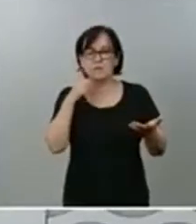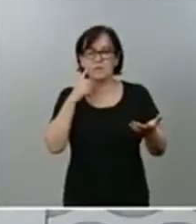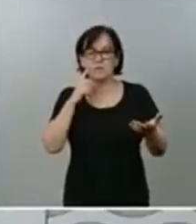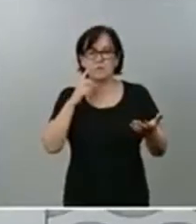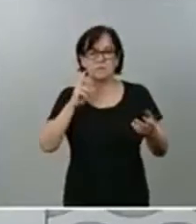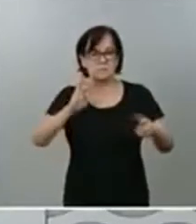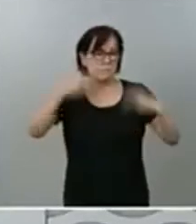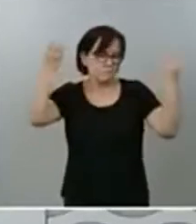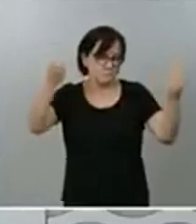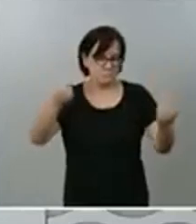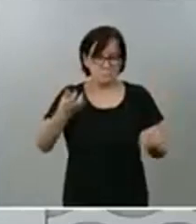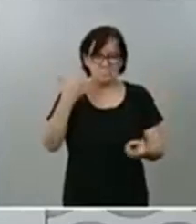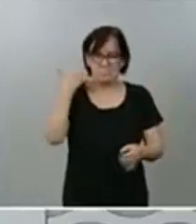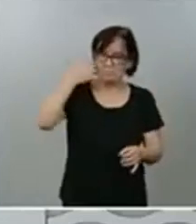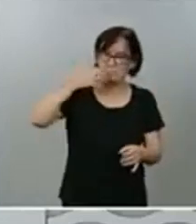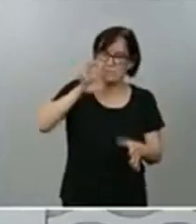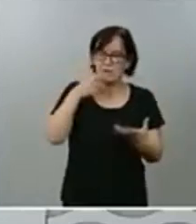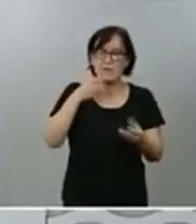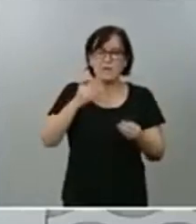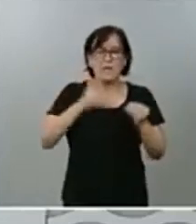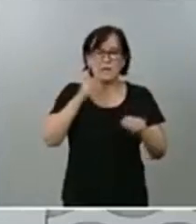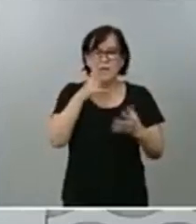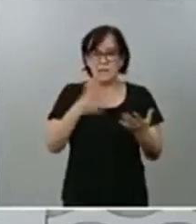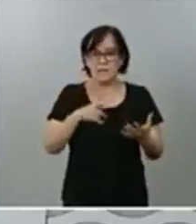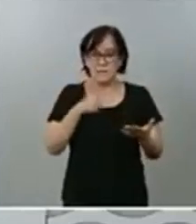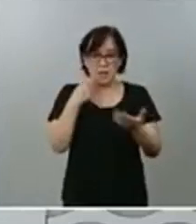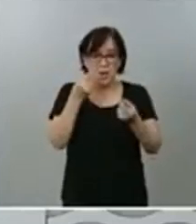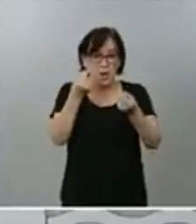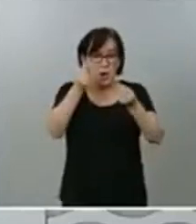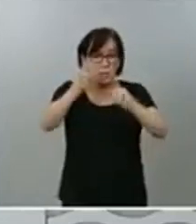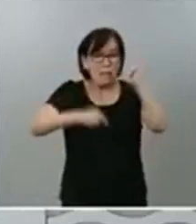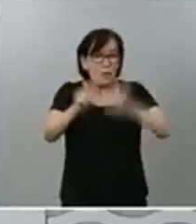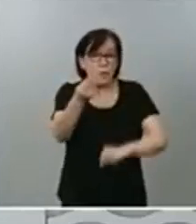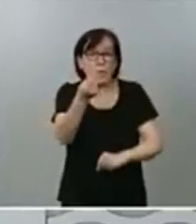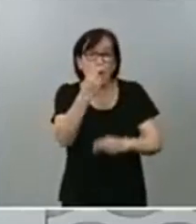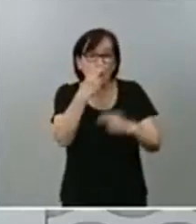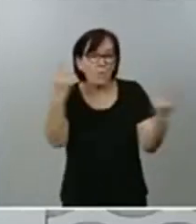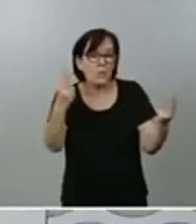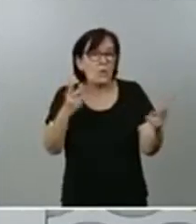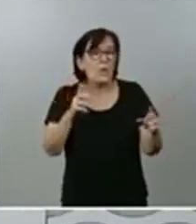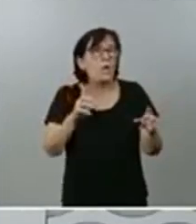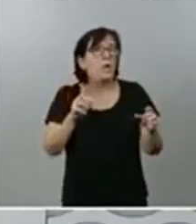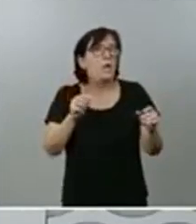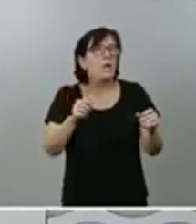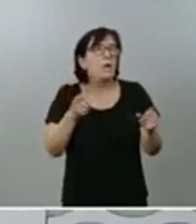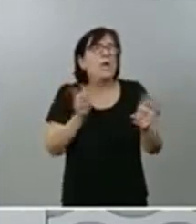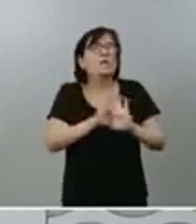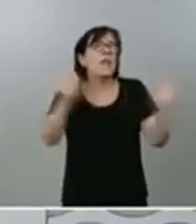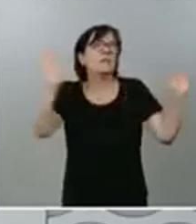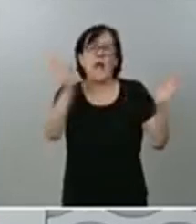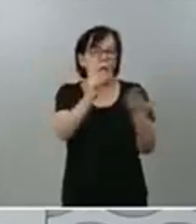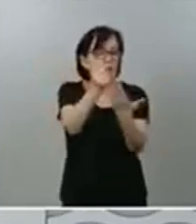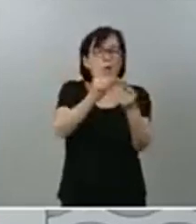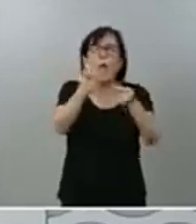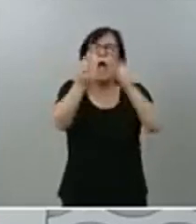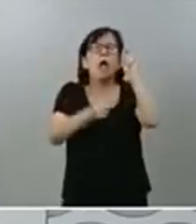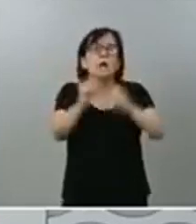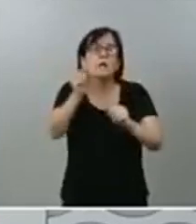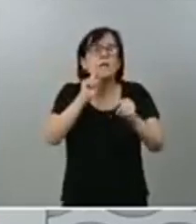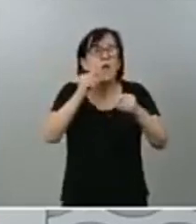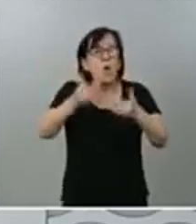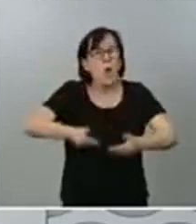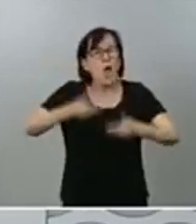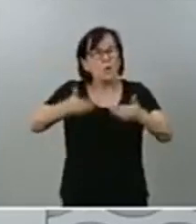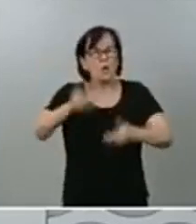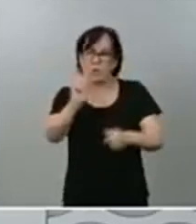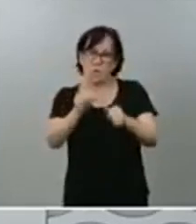singularidad, entendiendo que estas cuentas públicas no son unas cuentas más, no son una elaboración de presupuesto al uso, no es